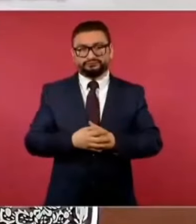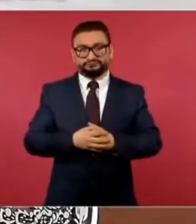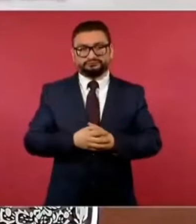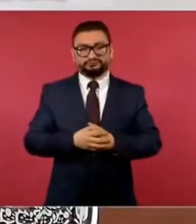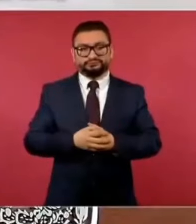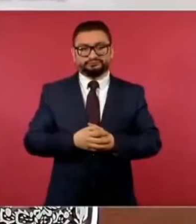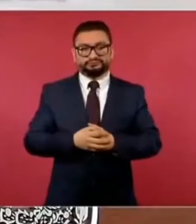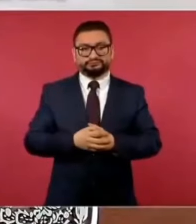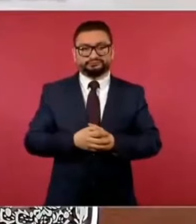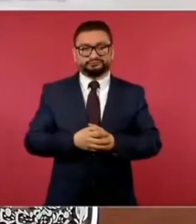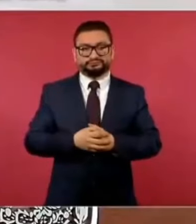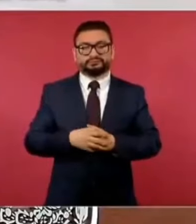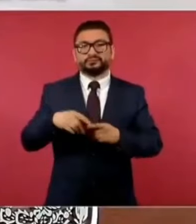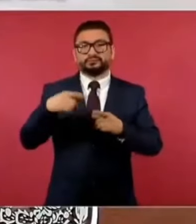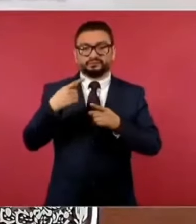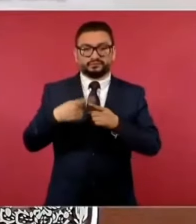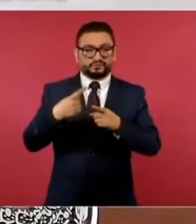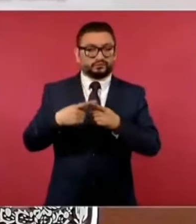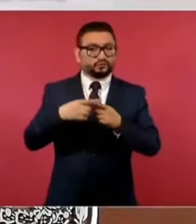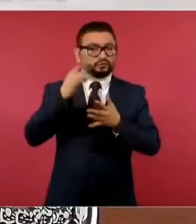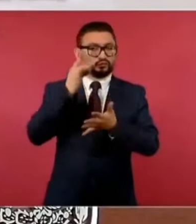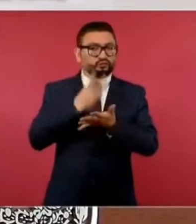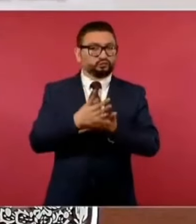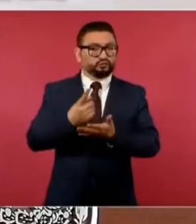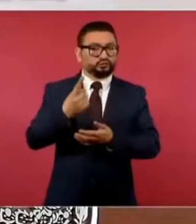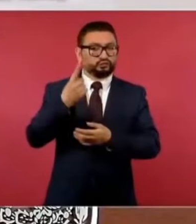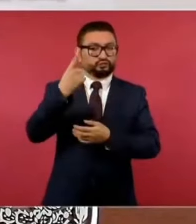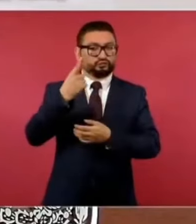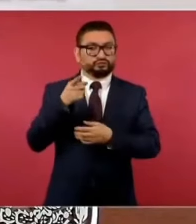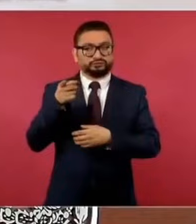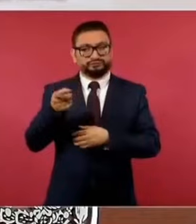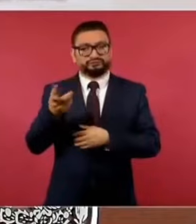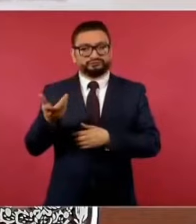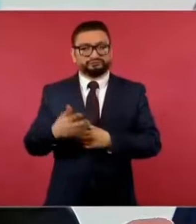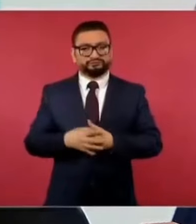Y el que tiene que aclararlo solamente puede ser la UIF.